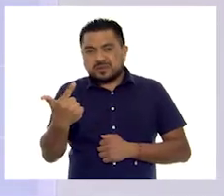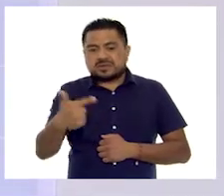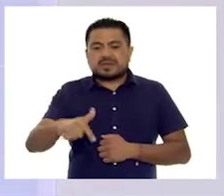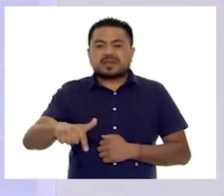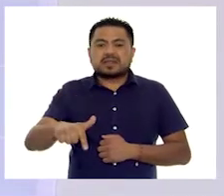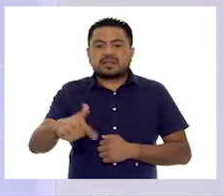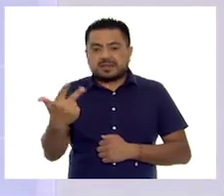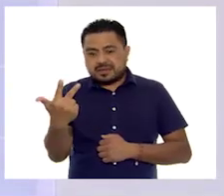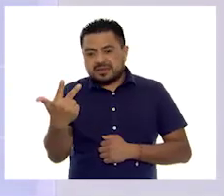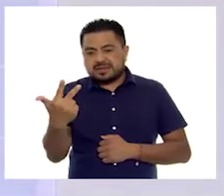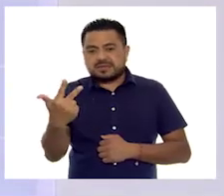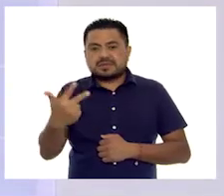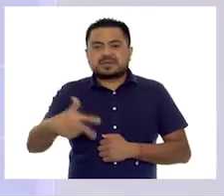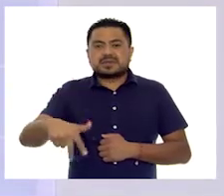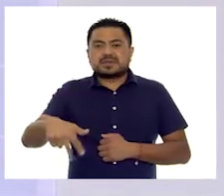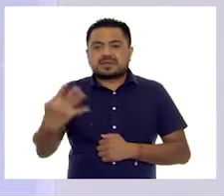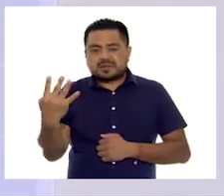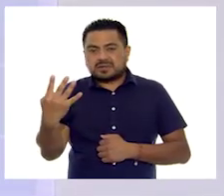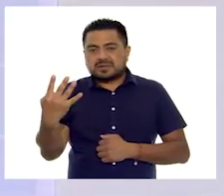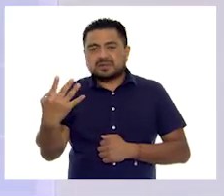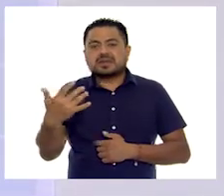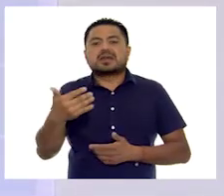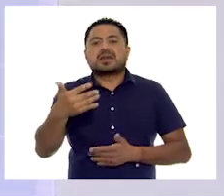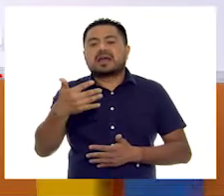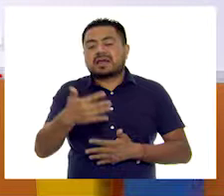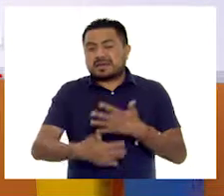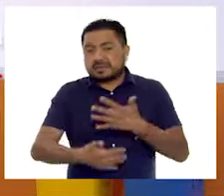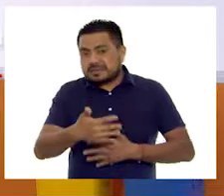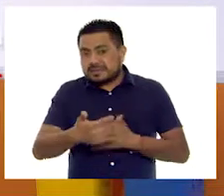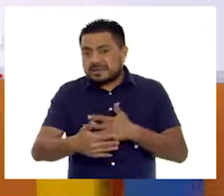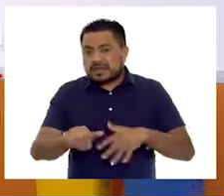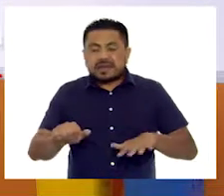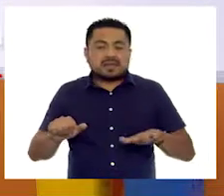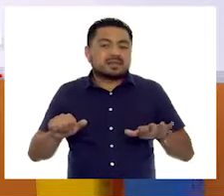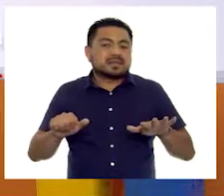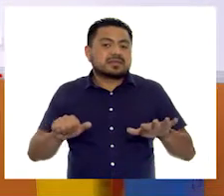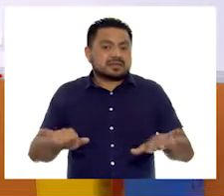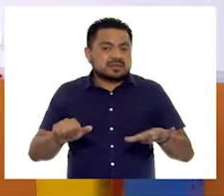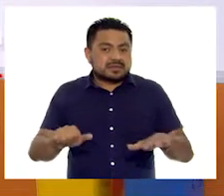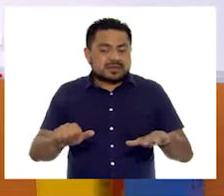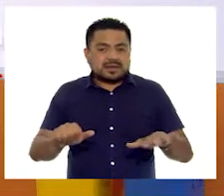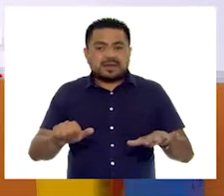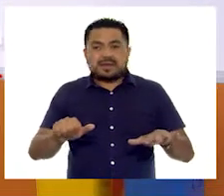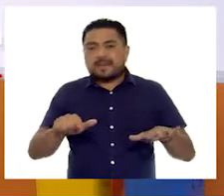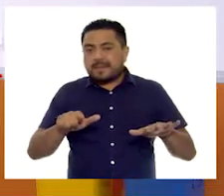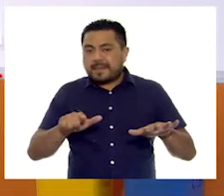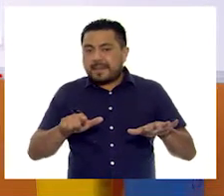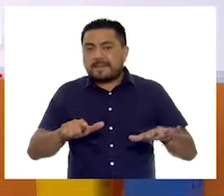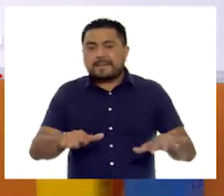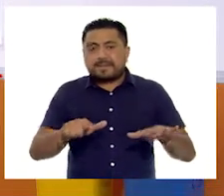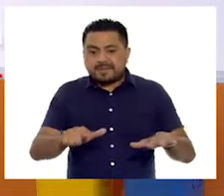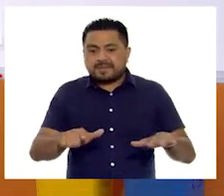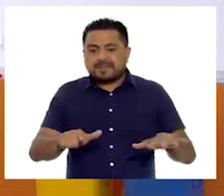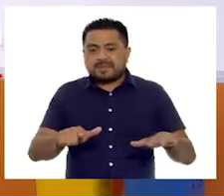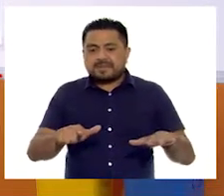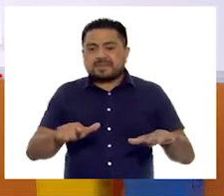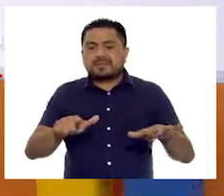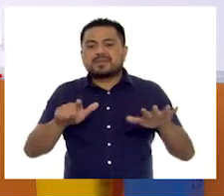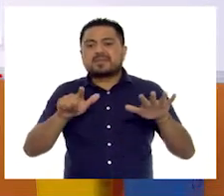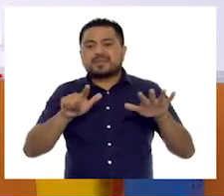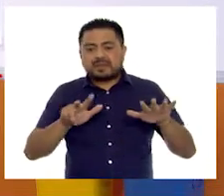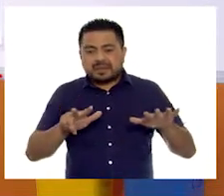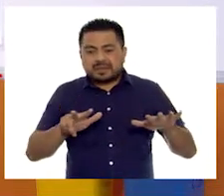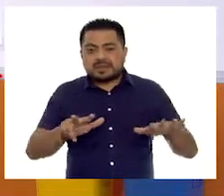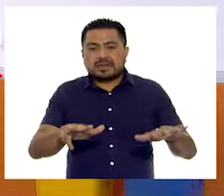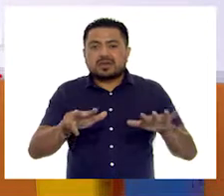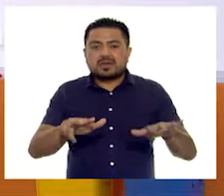doce, trece, catorce, quince, dieciséis, diecisiete,